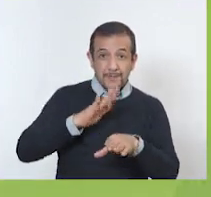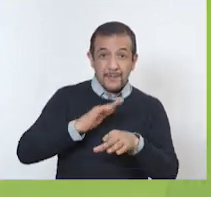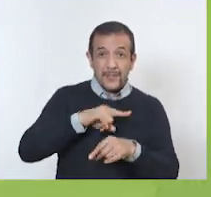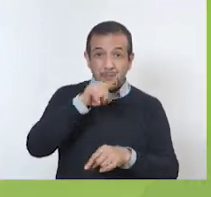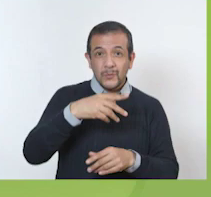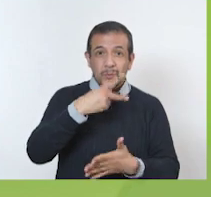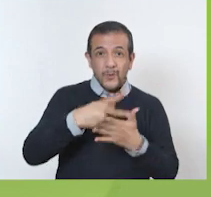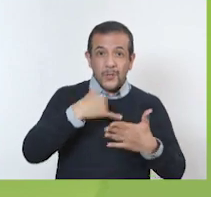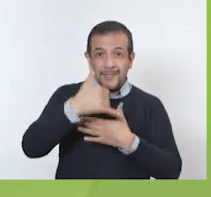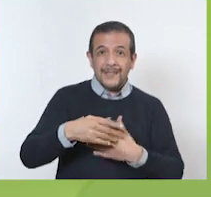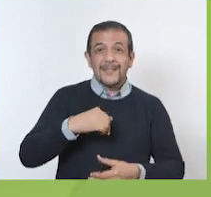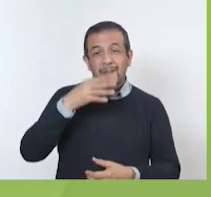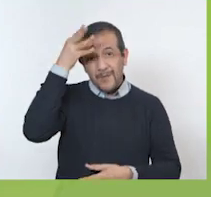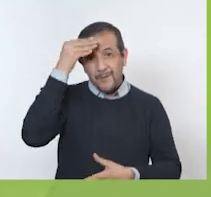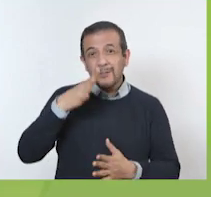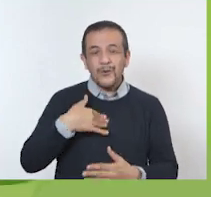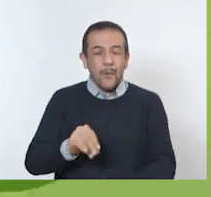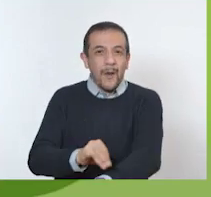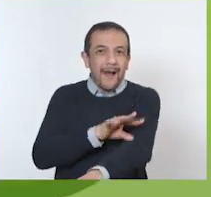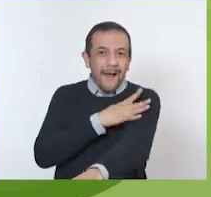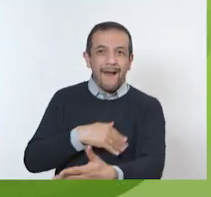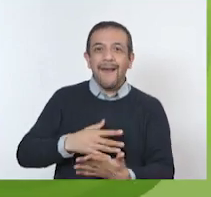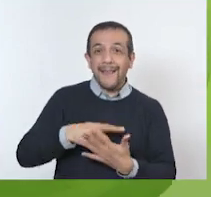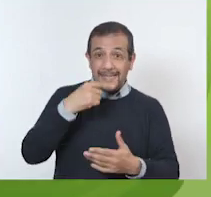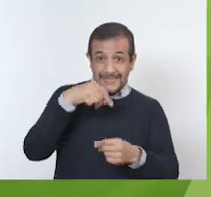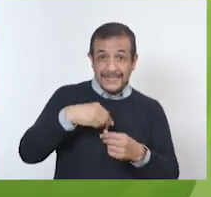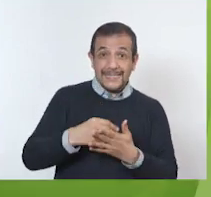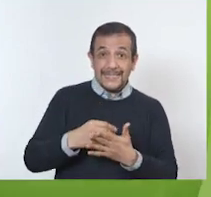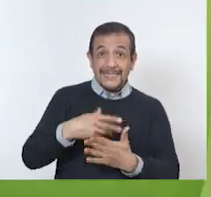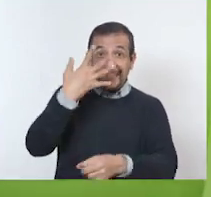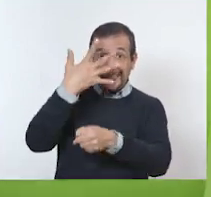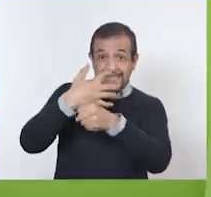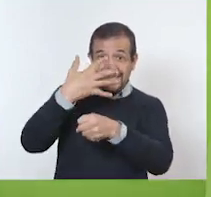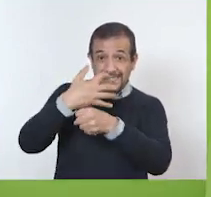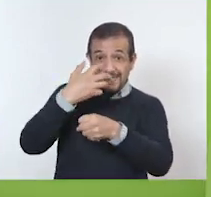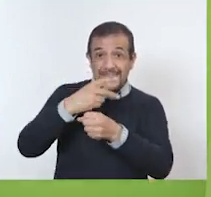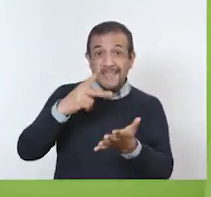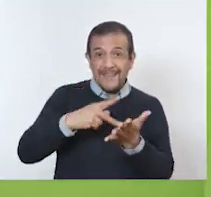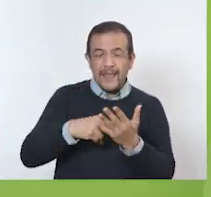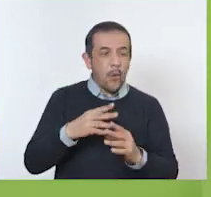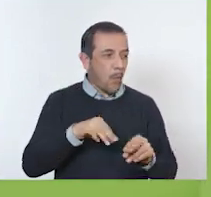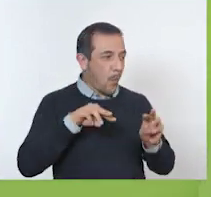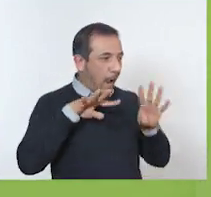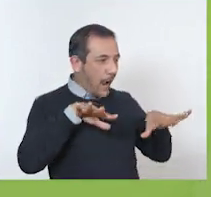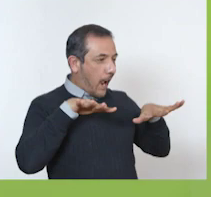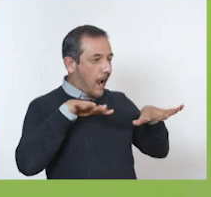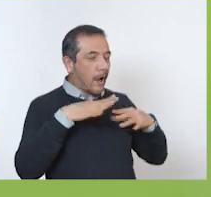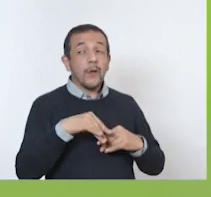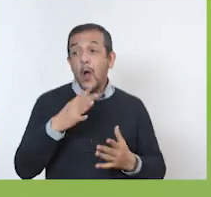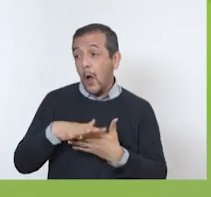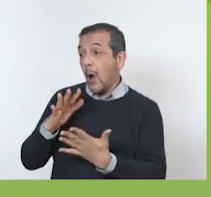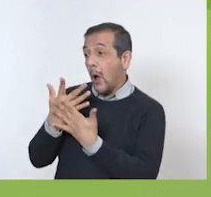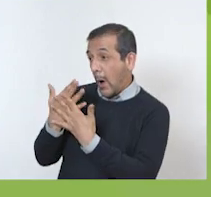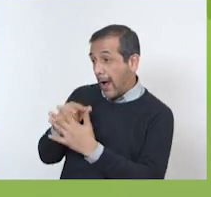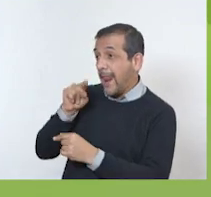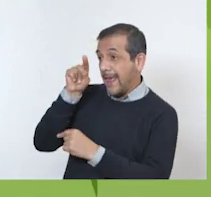de aprendizaje. Estoy muy emocionada porque es nuestro quinto programa. ¡Guau, de perro! Espero que nuestros amigos en casa